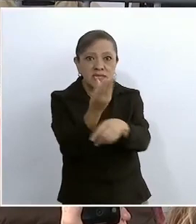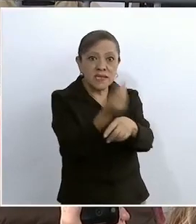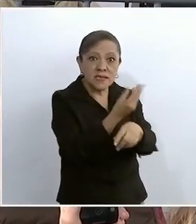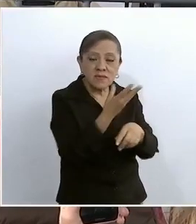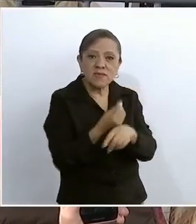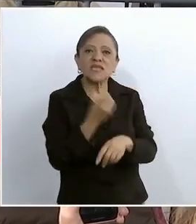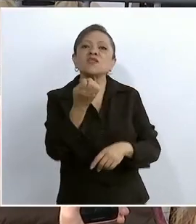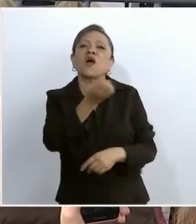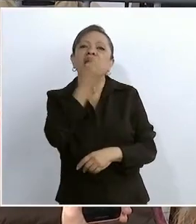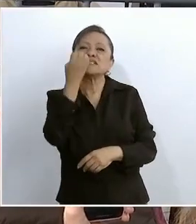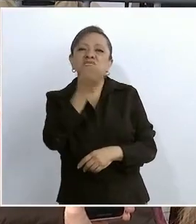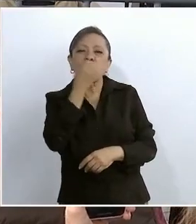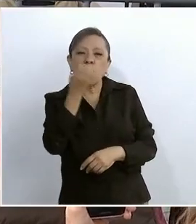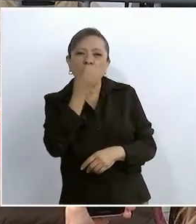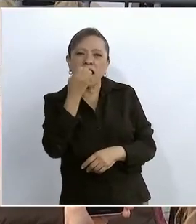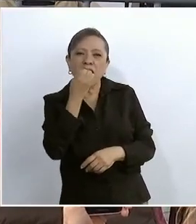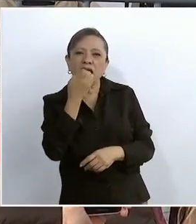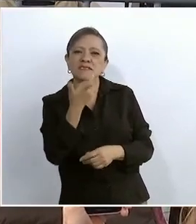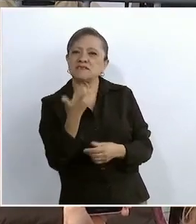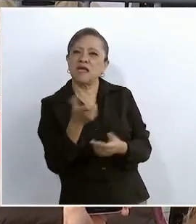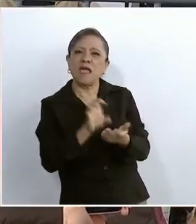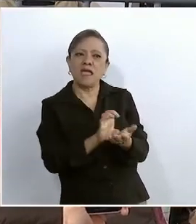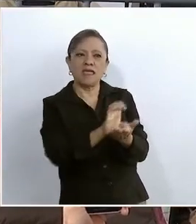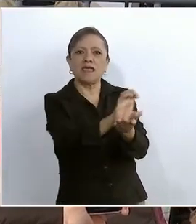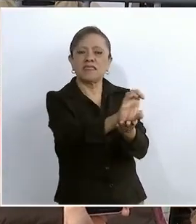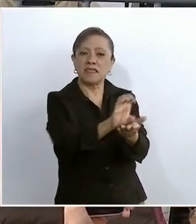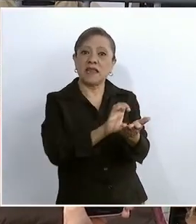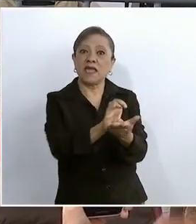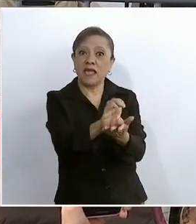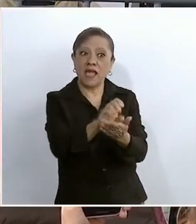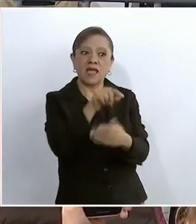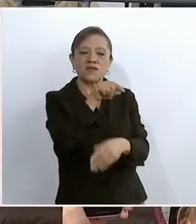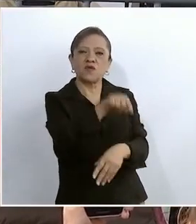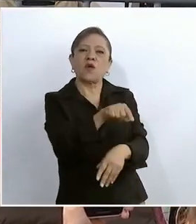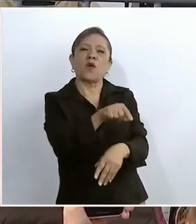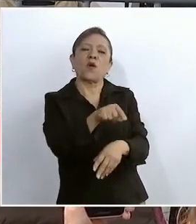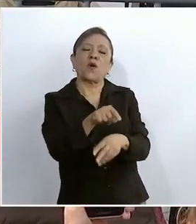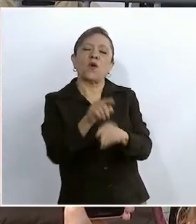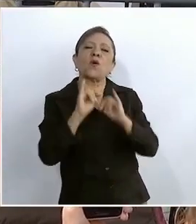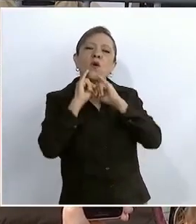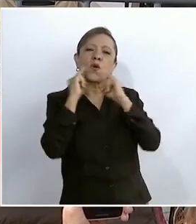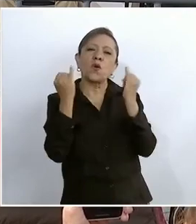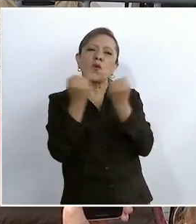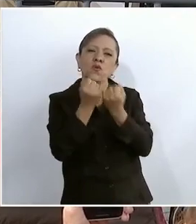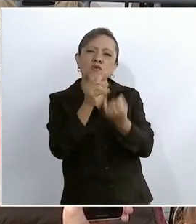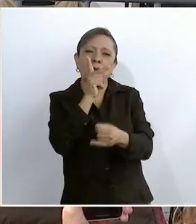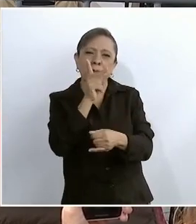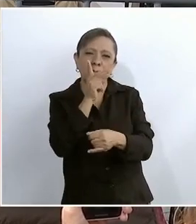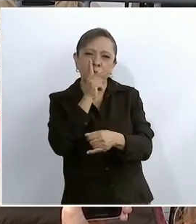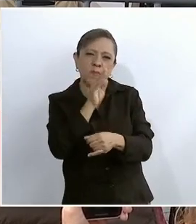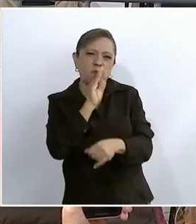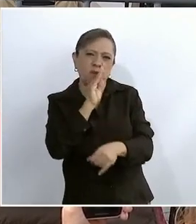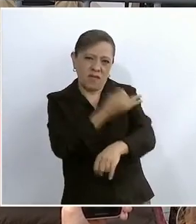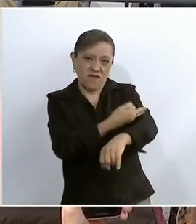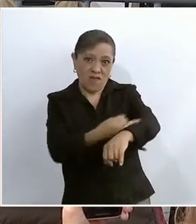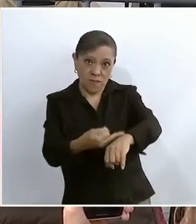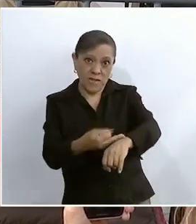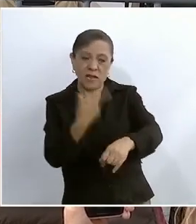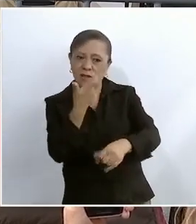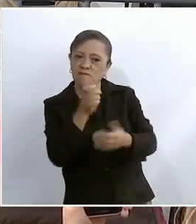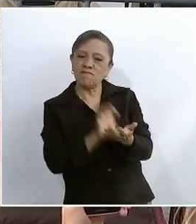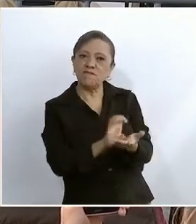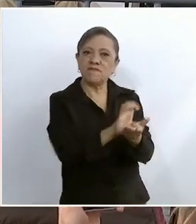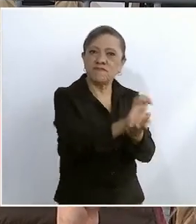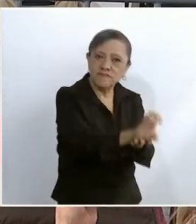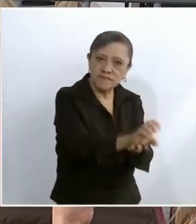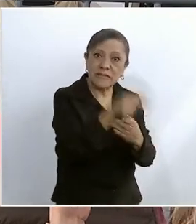escuelas, entregando de manera directa el presupuesto para el mantenimiento de las escuelas a